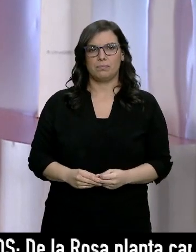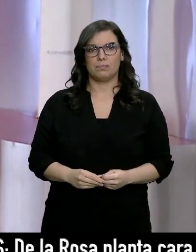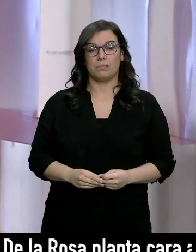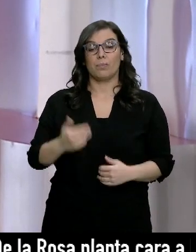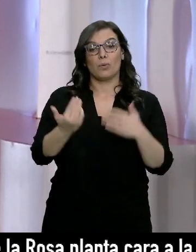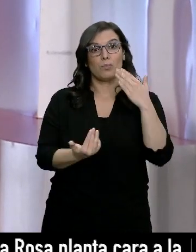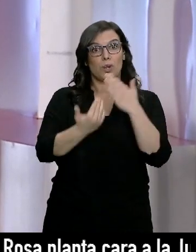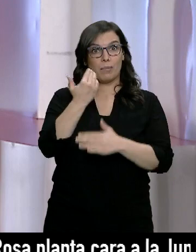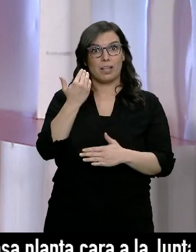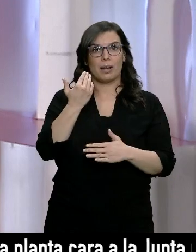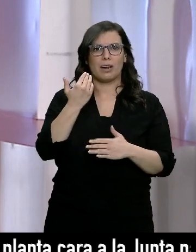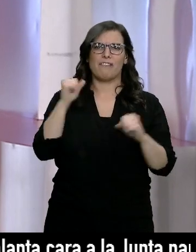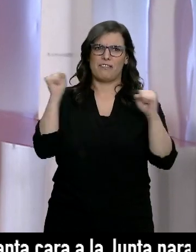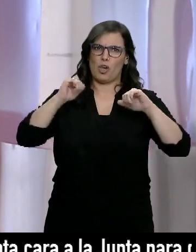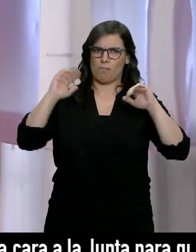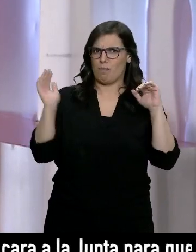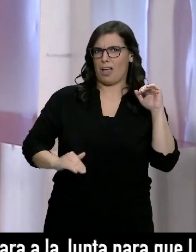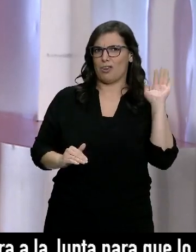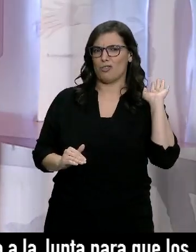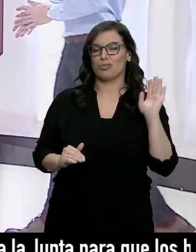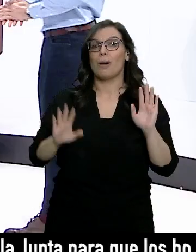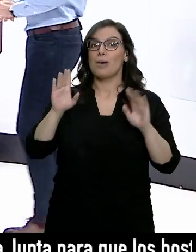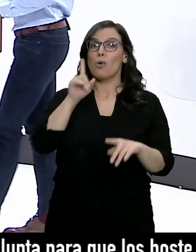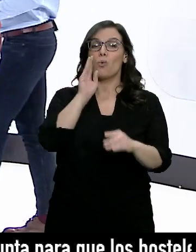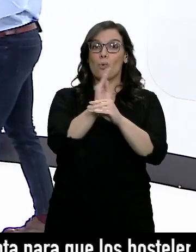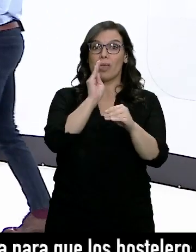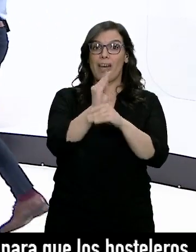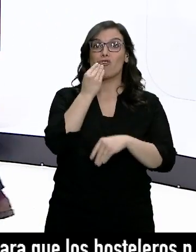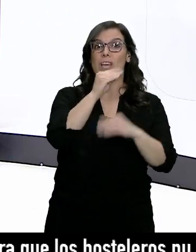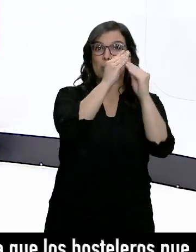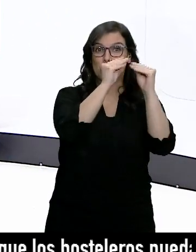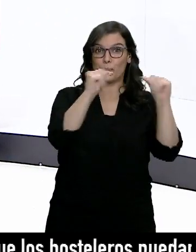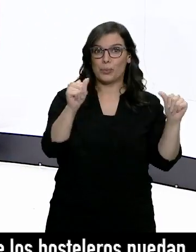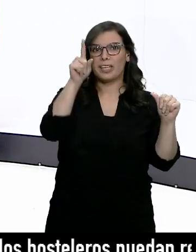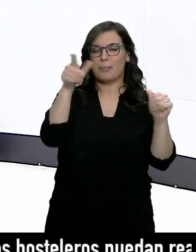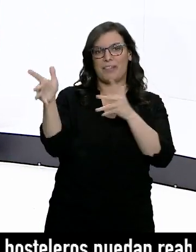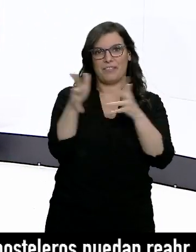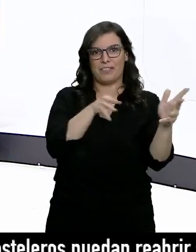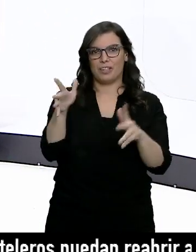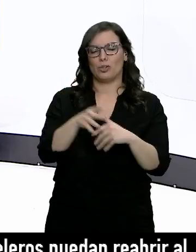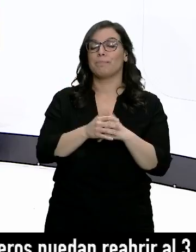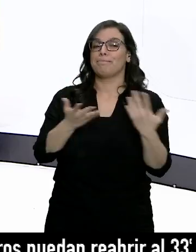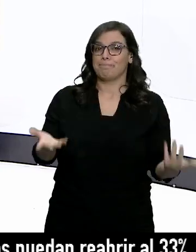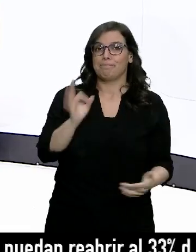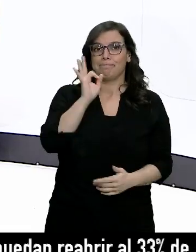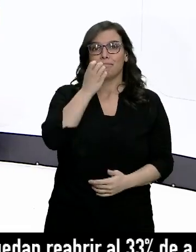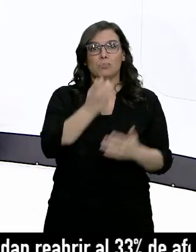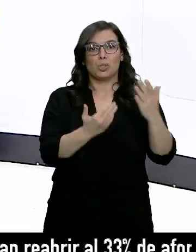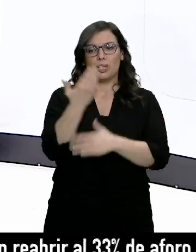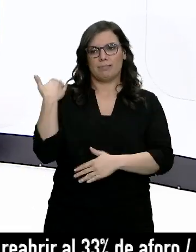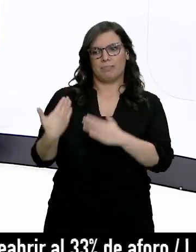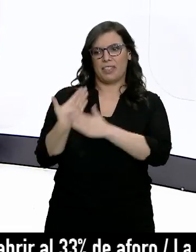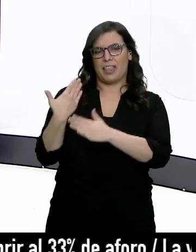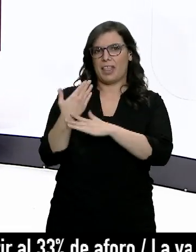Hemos amanecido con mucho menos frío, pero ojo a los deshielos y al viento. Francisco, buenos días. Así es, Pilar. Después de varias jornadas con ambiente